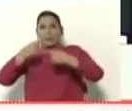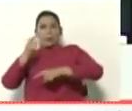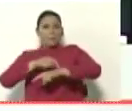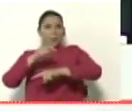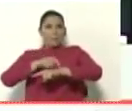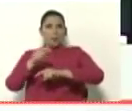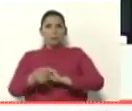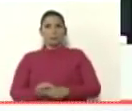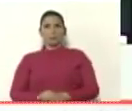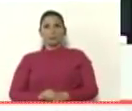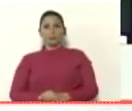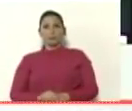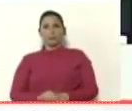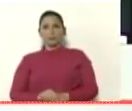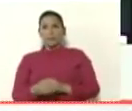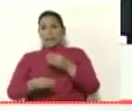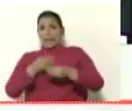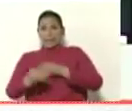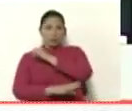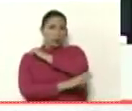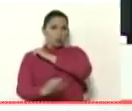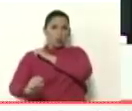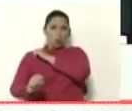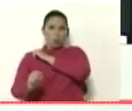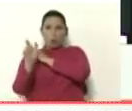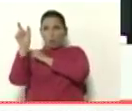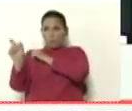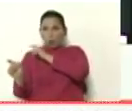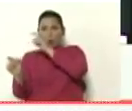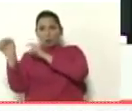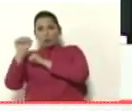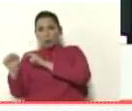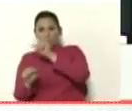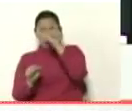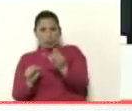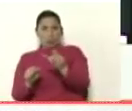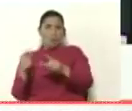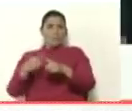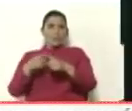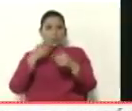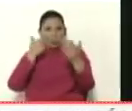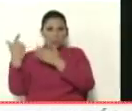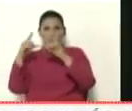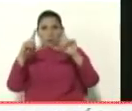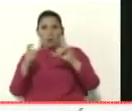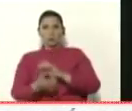después de haber perpetrado el robo al señor superlano y a su asistente veamos la foto